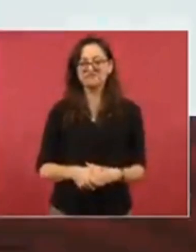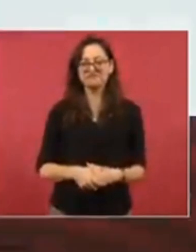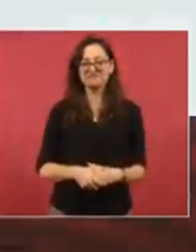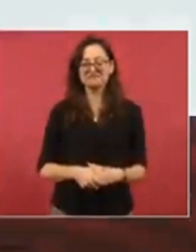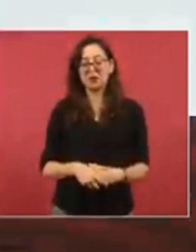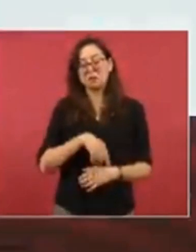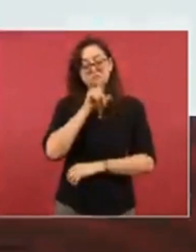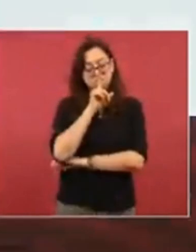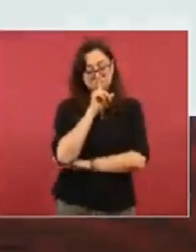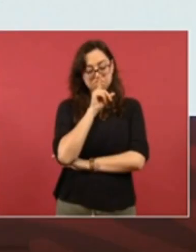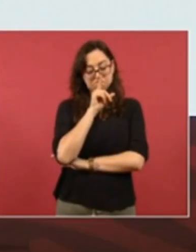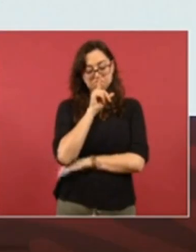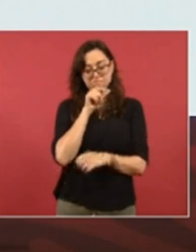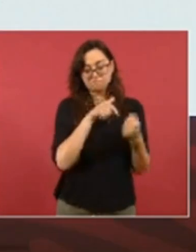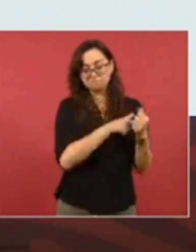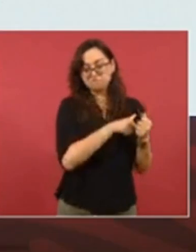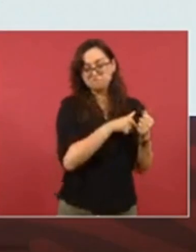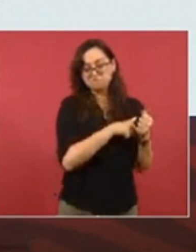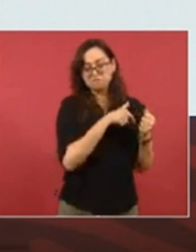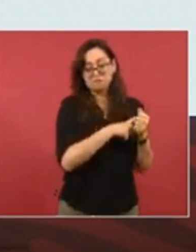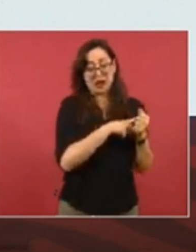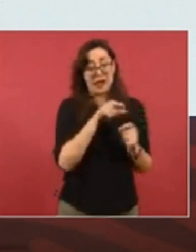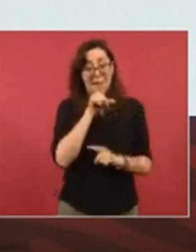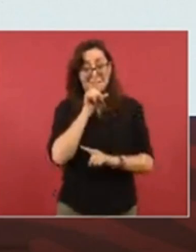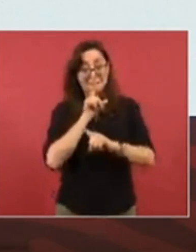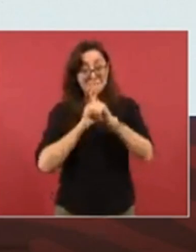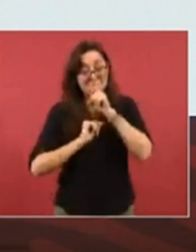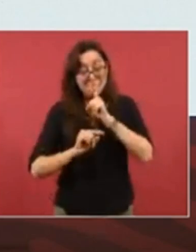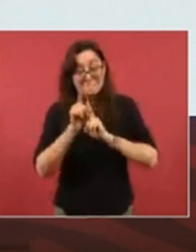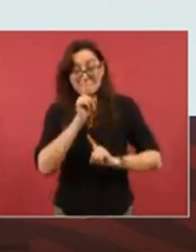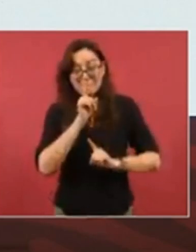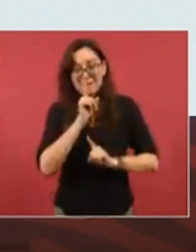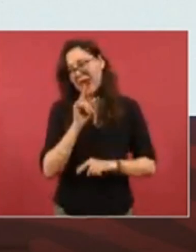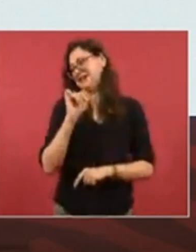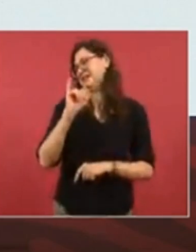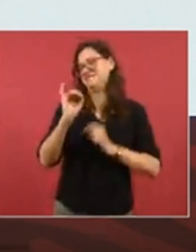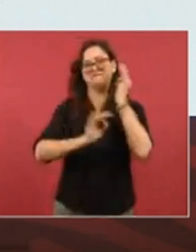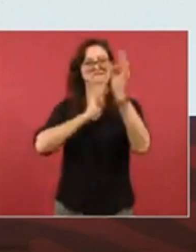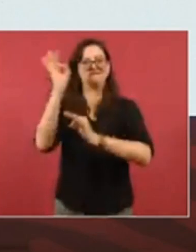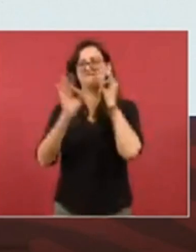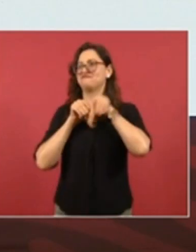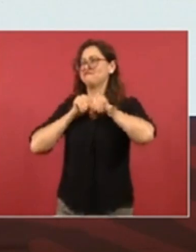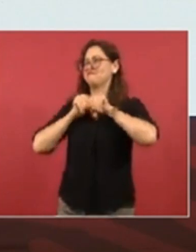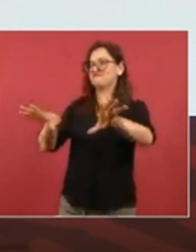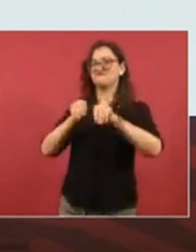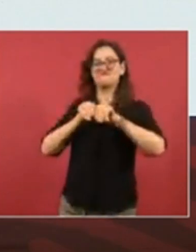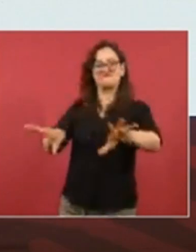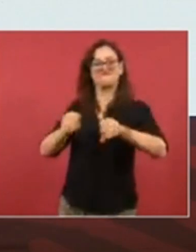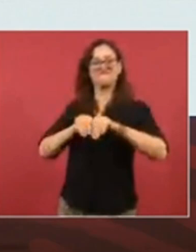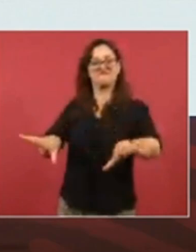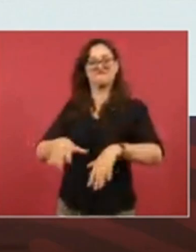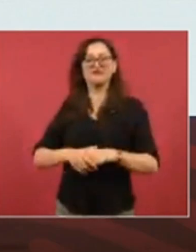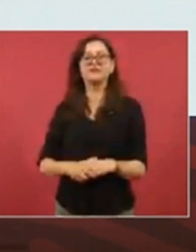como pregoneros cuando se trata de atacarnos porque buscamos